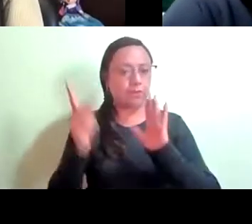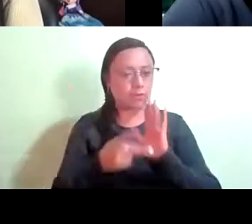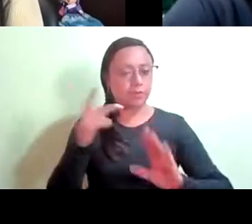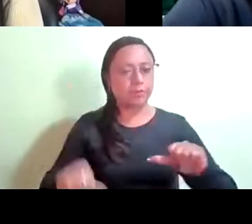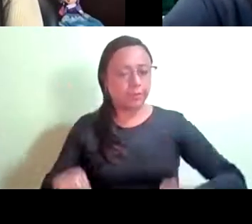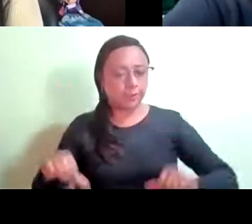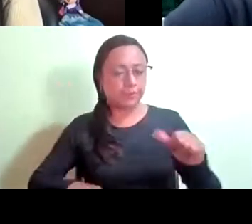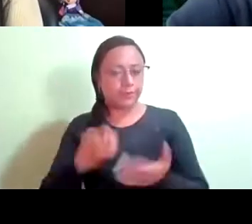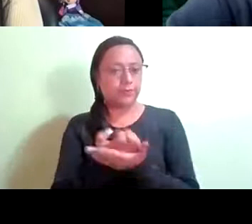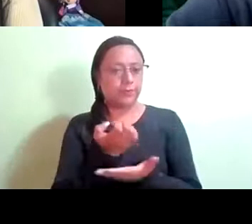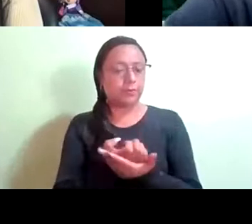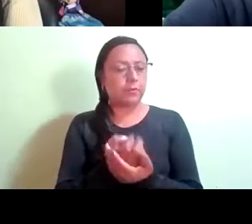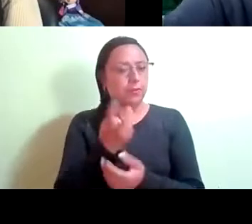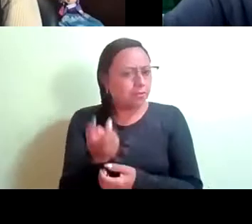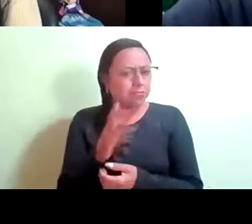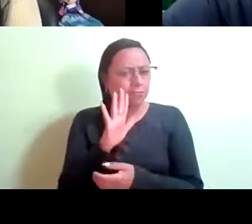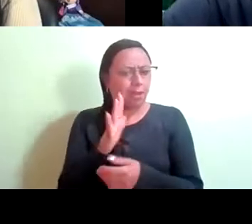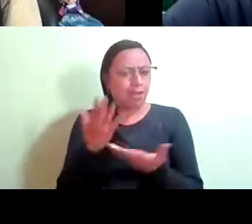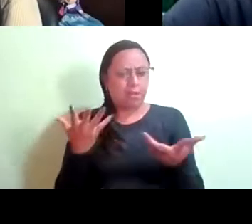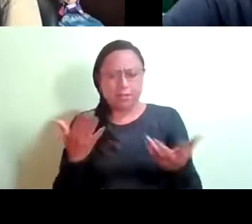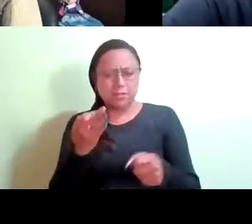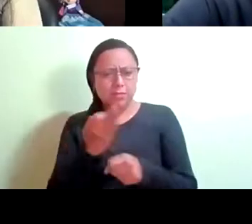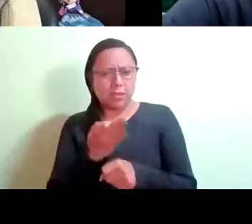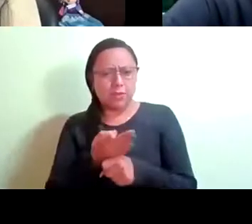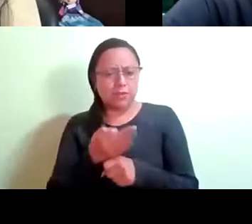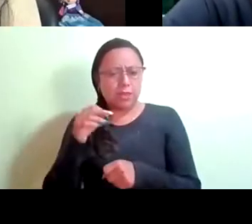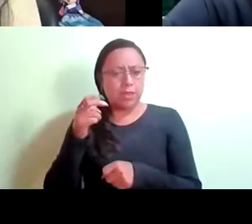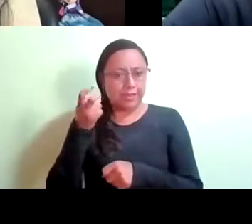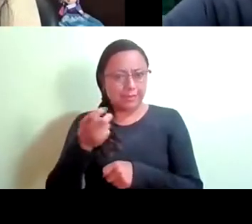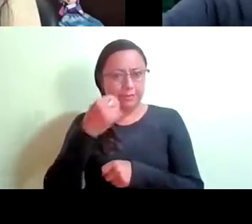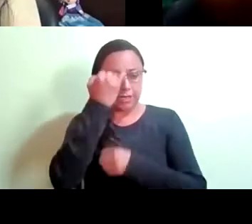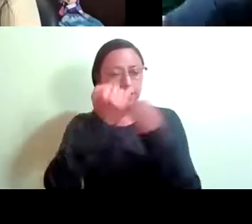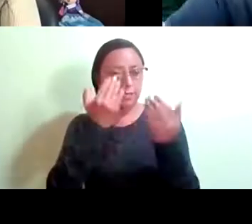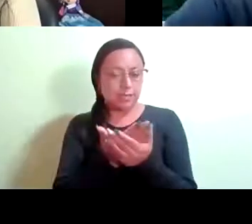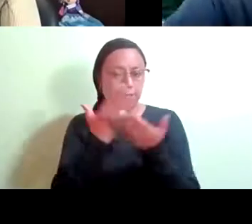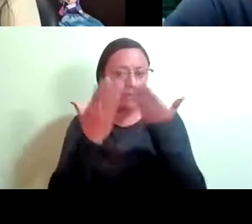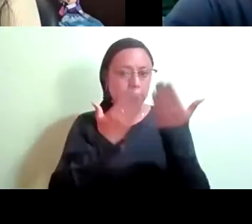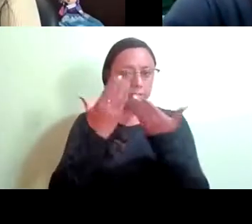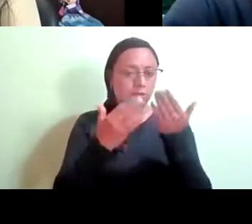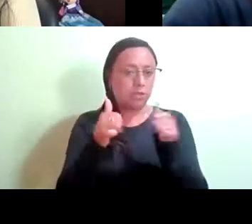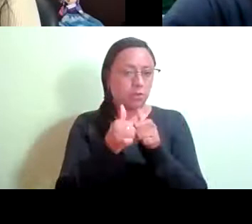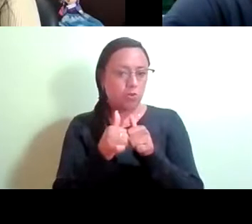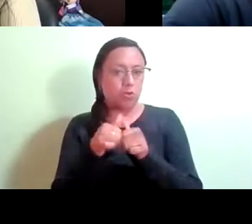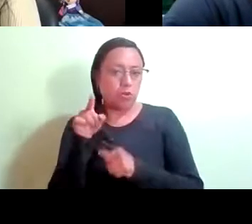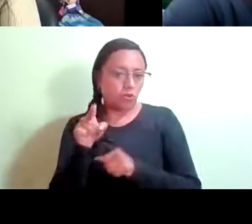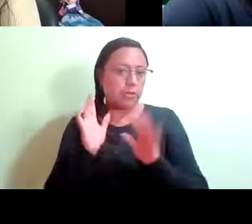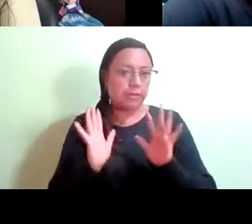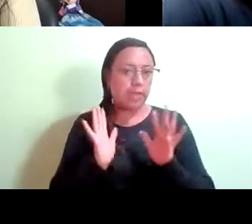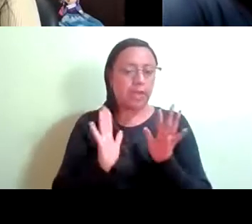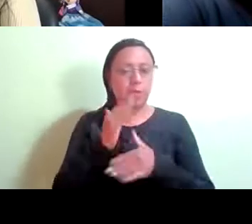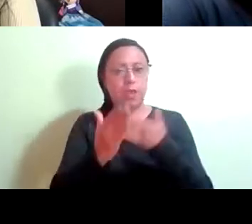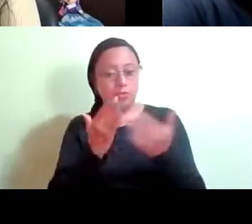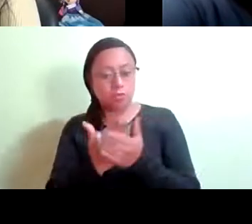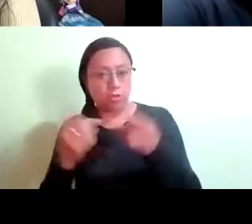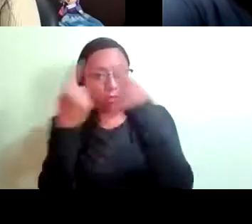diputado Rubio, no choca el espíritu hoy de esta iniciativa que estamos analizando con lo que usted estaba planteando, en